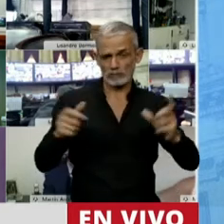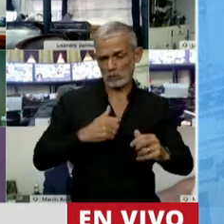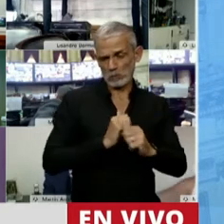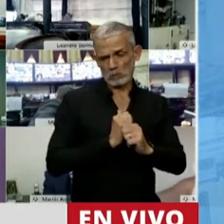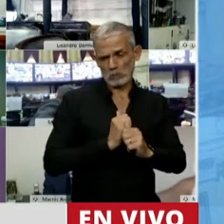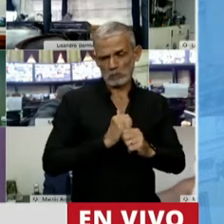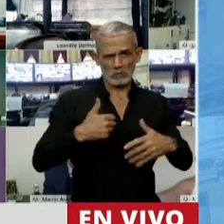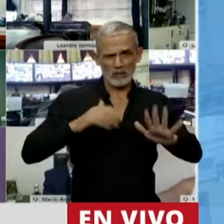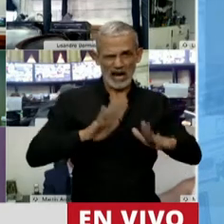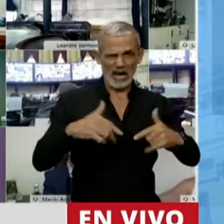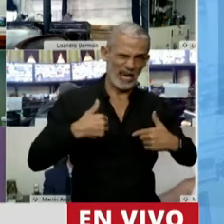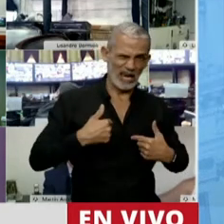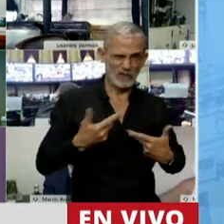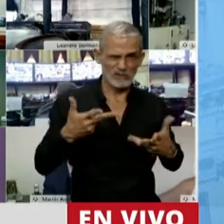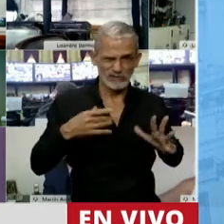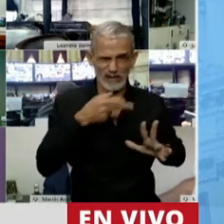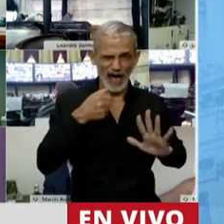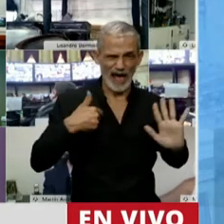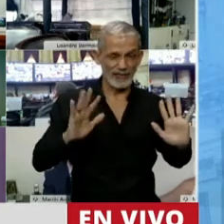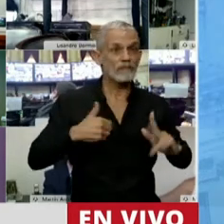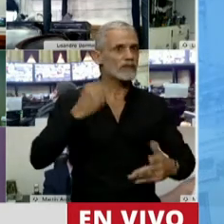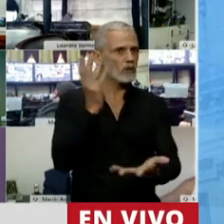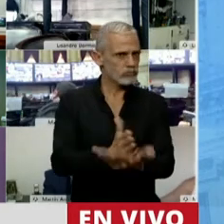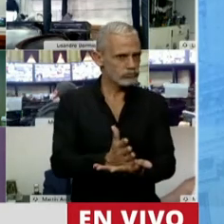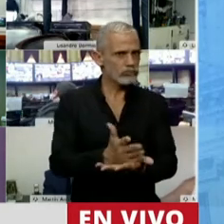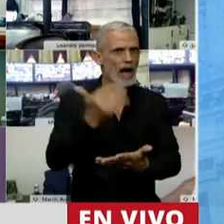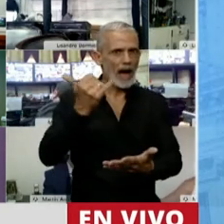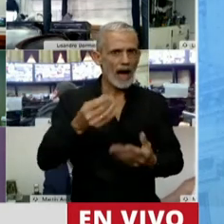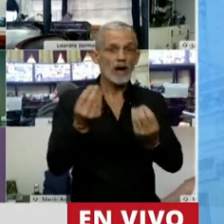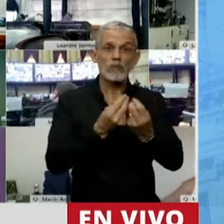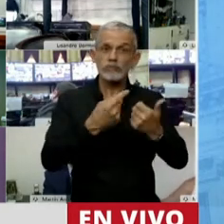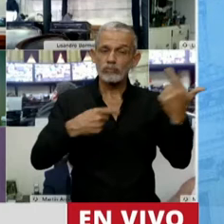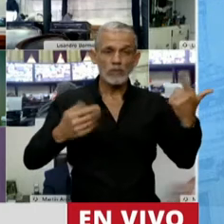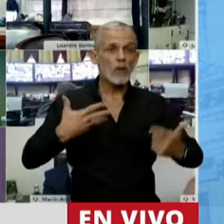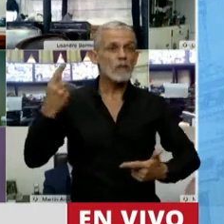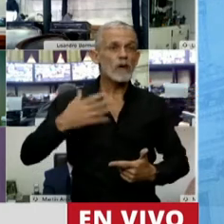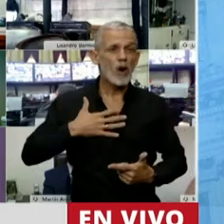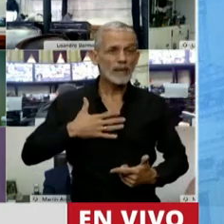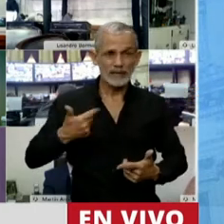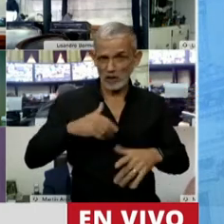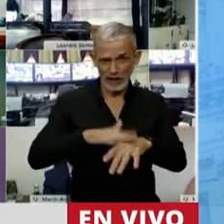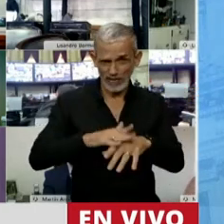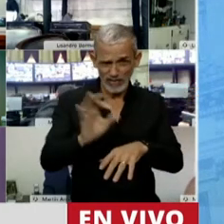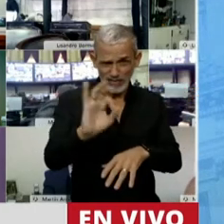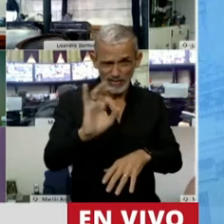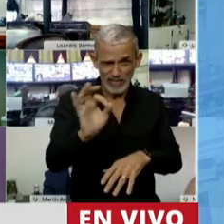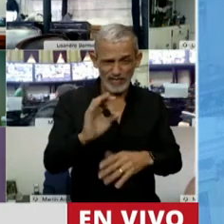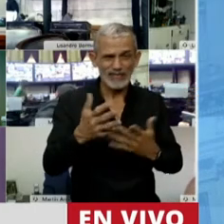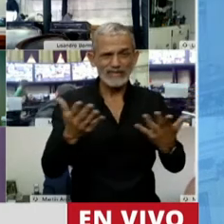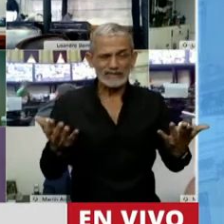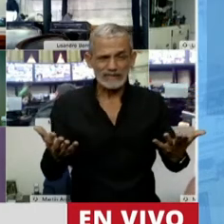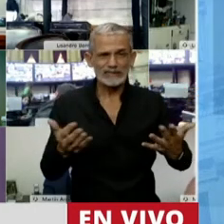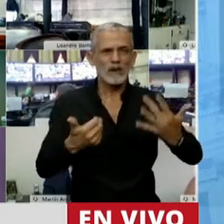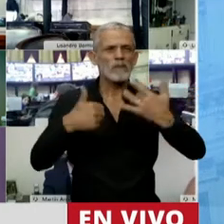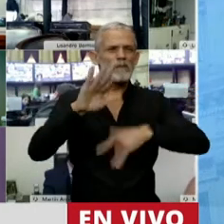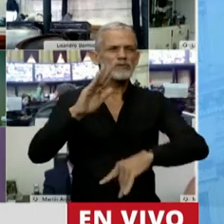sancionada. Acaban a ser sancionados muchos propietarios que no son responsables de lo que viene pasando. La mayoría